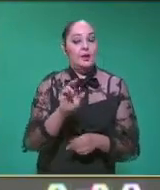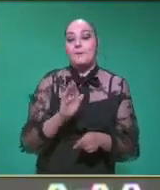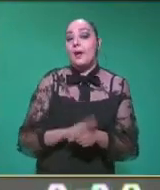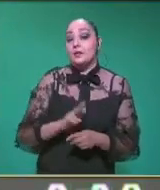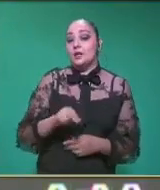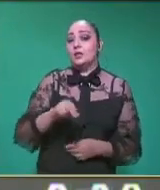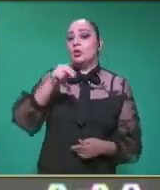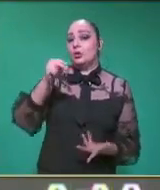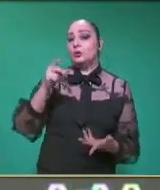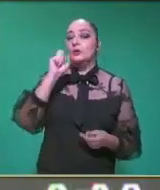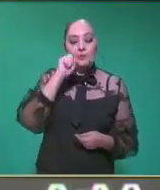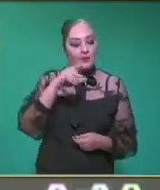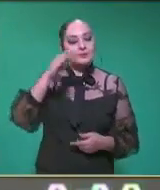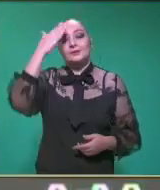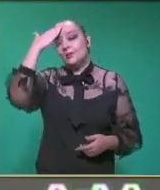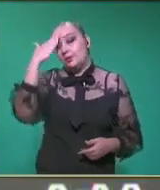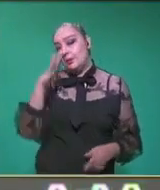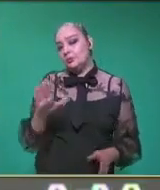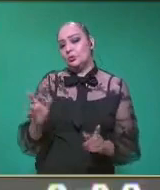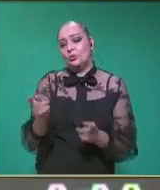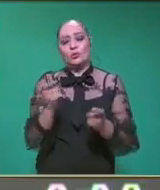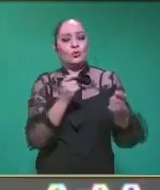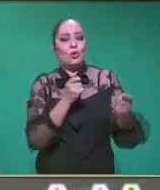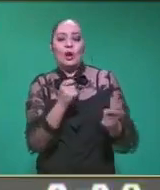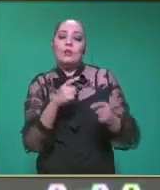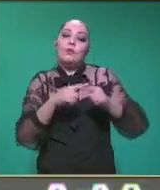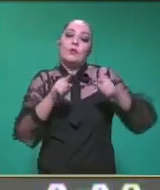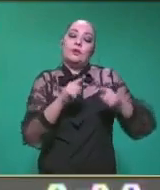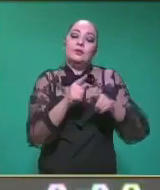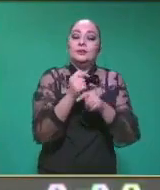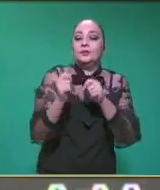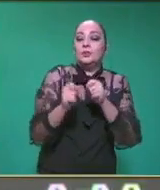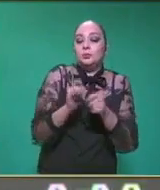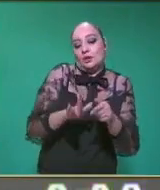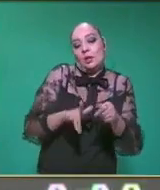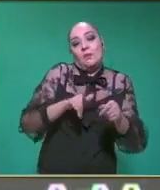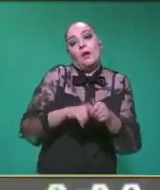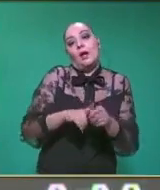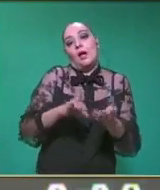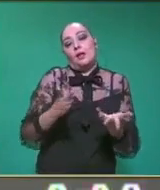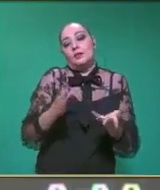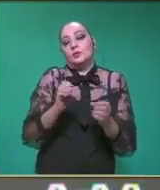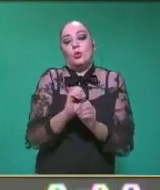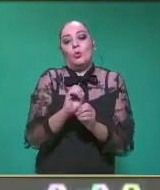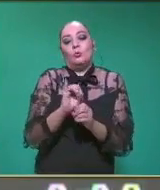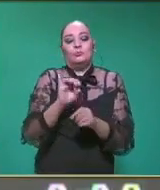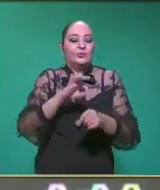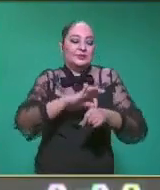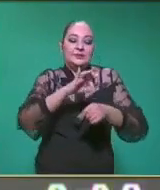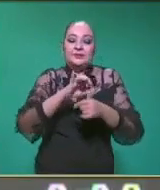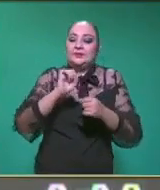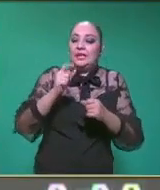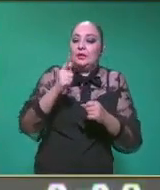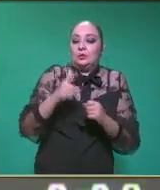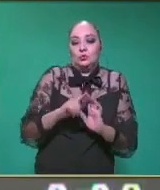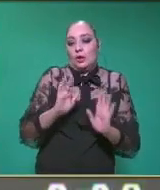También es muy conocido por controlar ciertas plagas o ciertos animales o insectos que nos pueden hacer